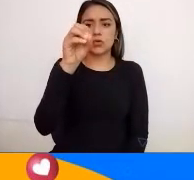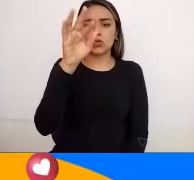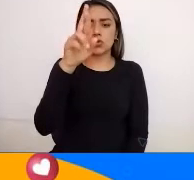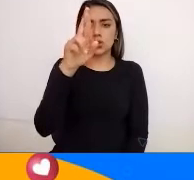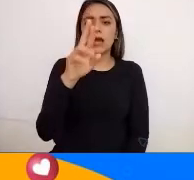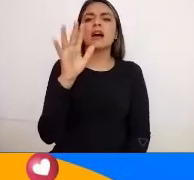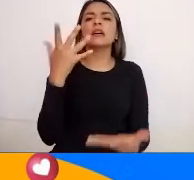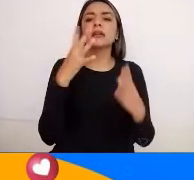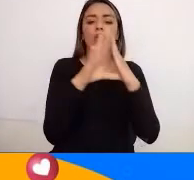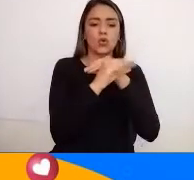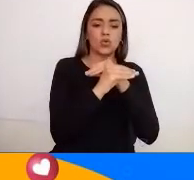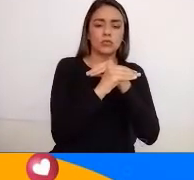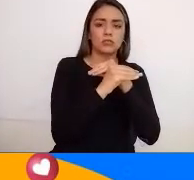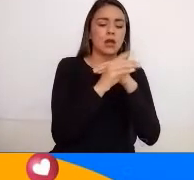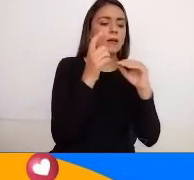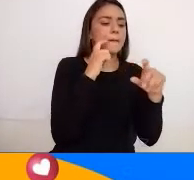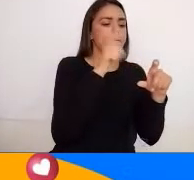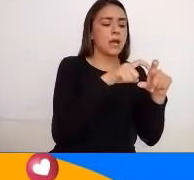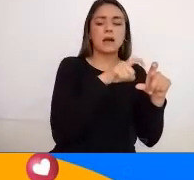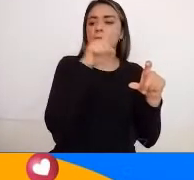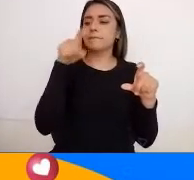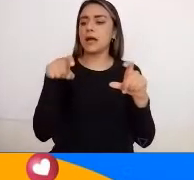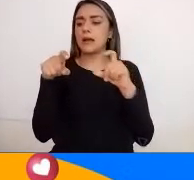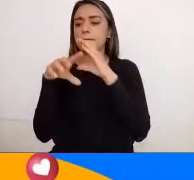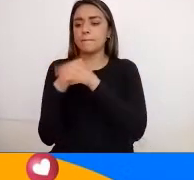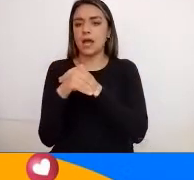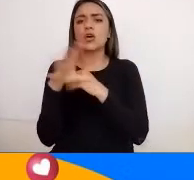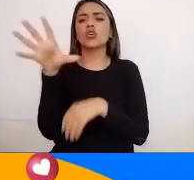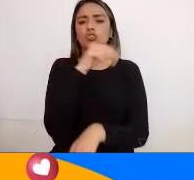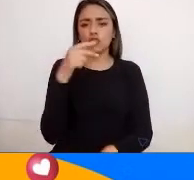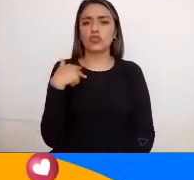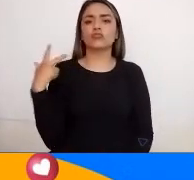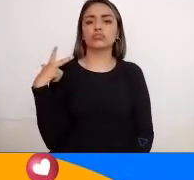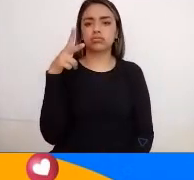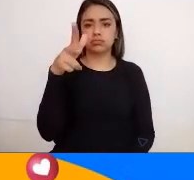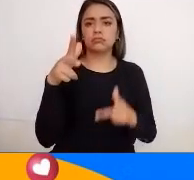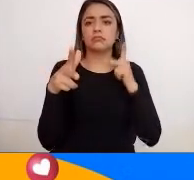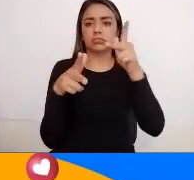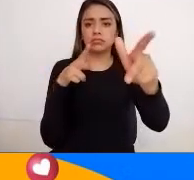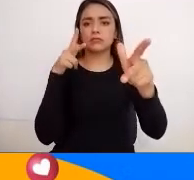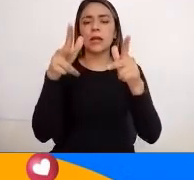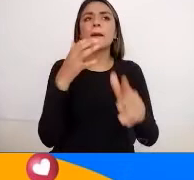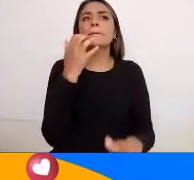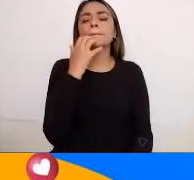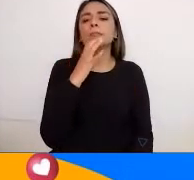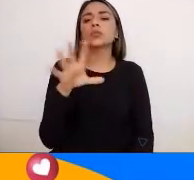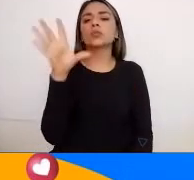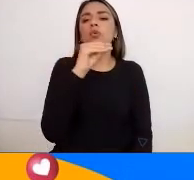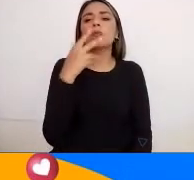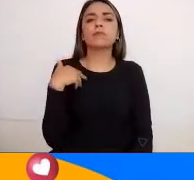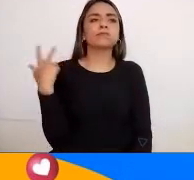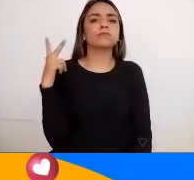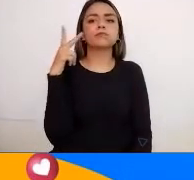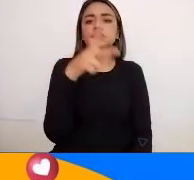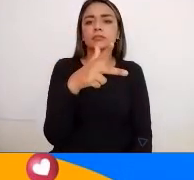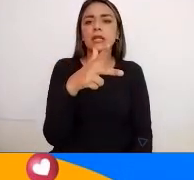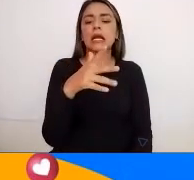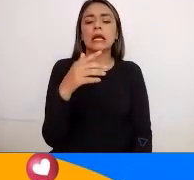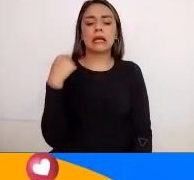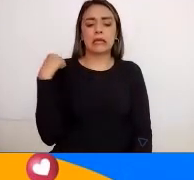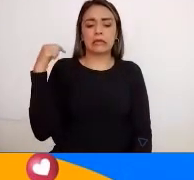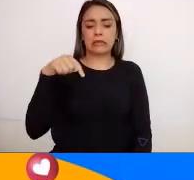pasar la noche ¿Sí? Nosotros todos somos viajeros ¿Sí? Entonces si yo por ejemplo viajo de acá